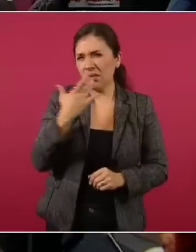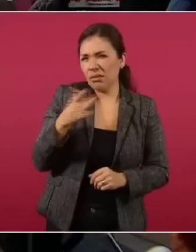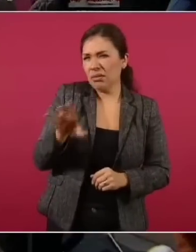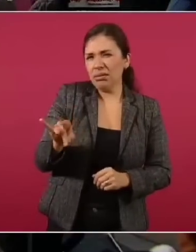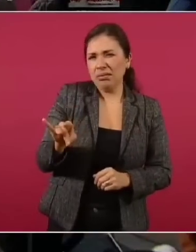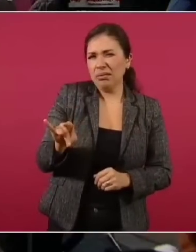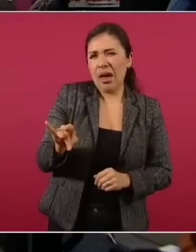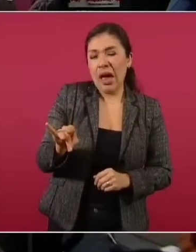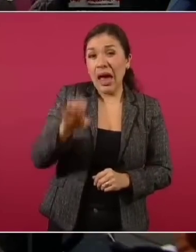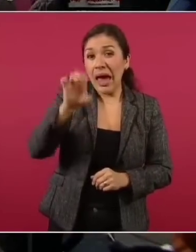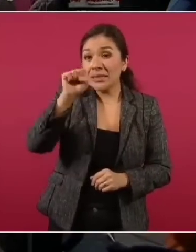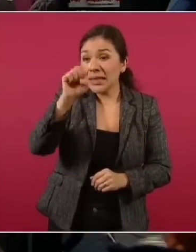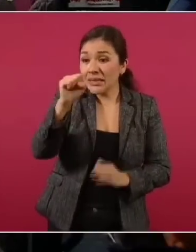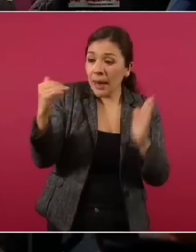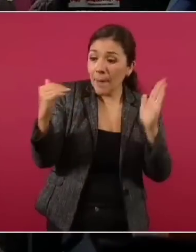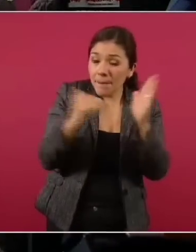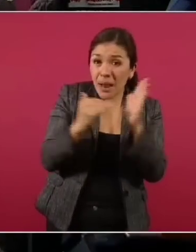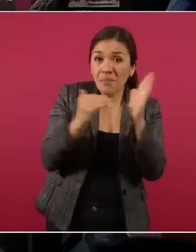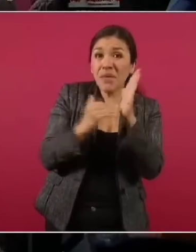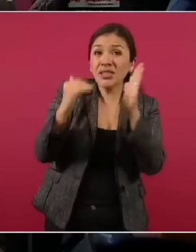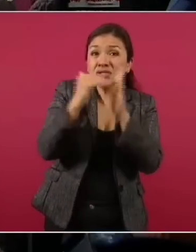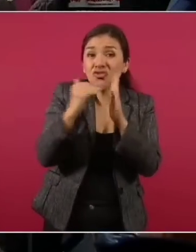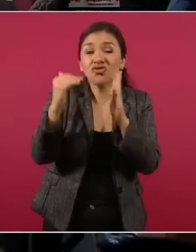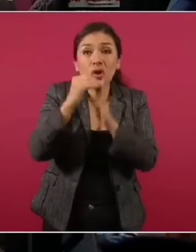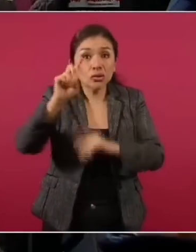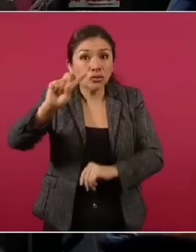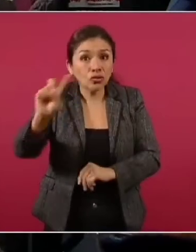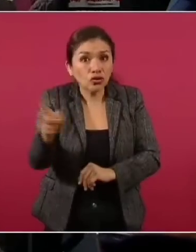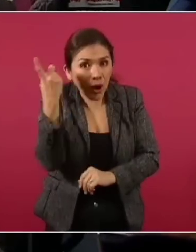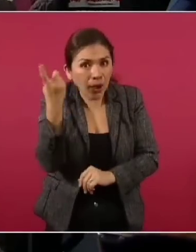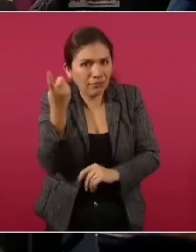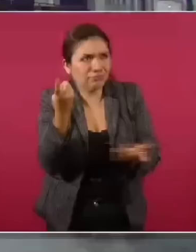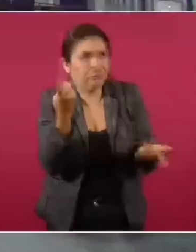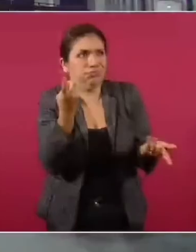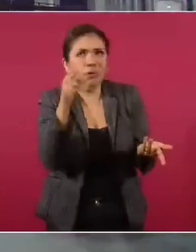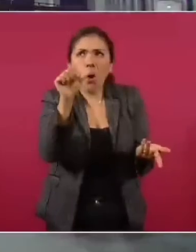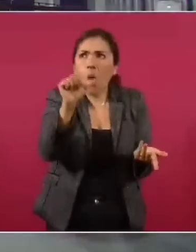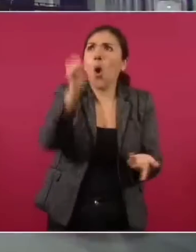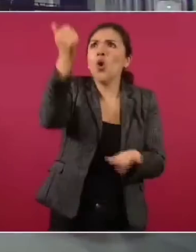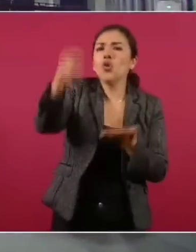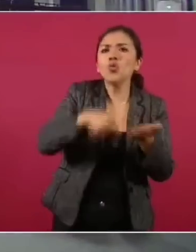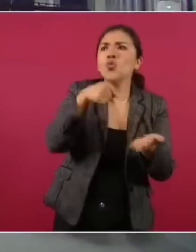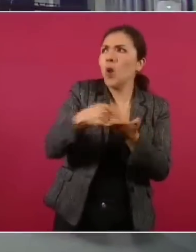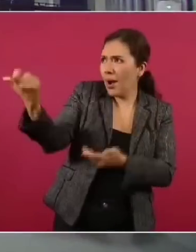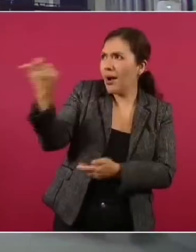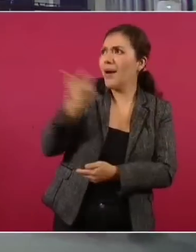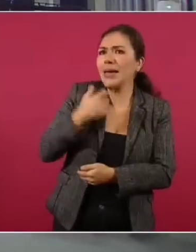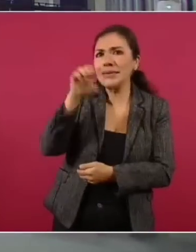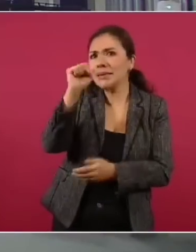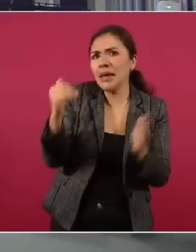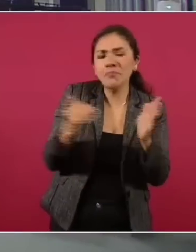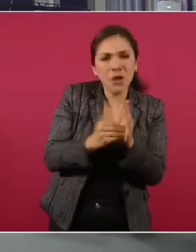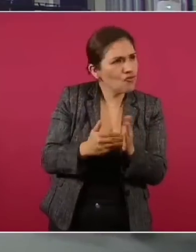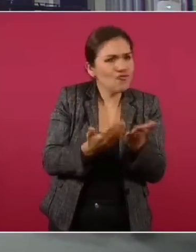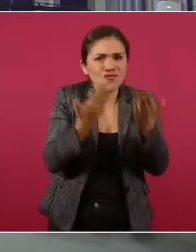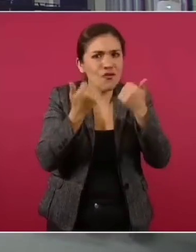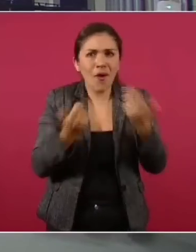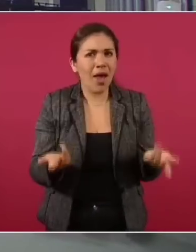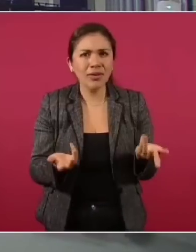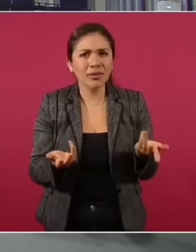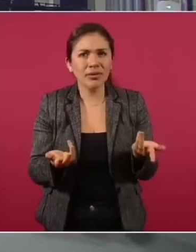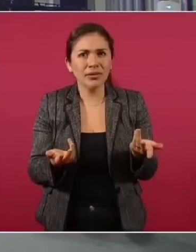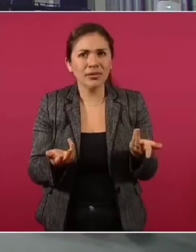60 mil millones de dólares. No hay ninguna fuente de ingresos más